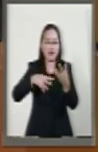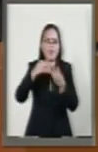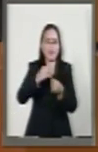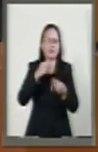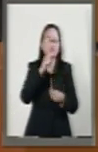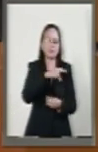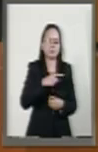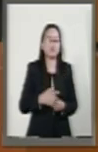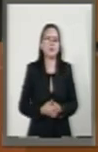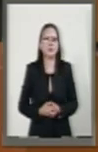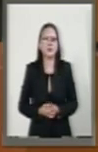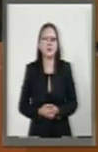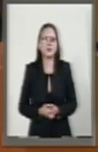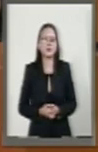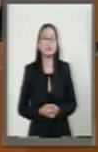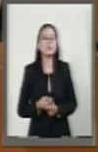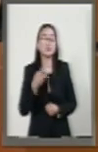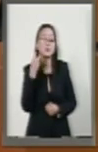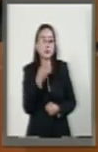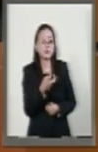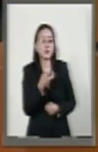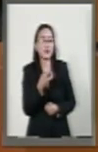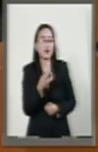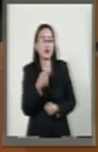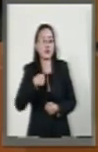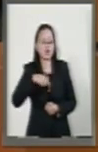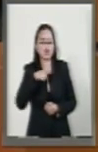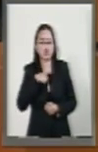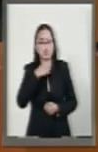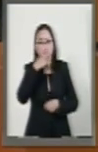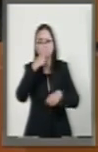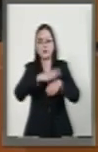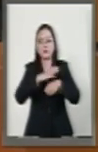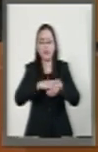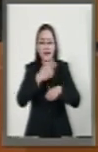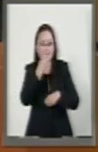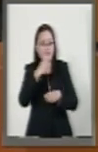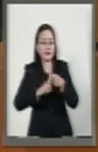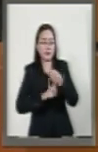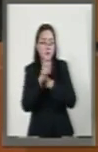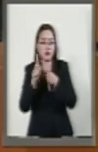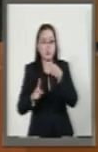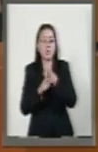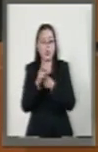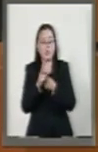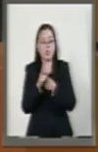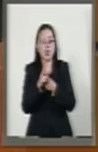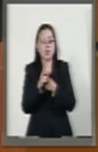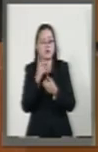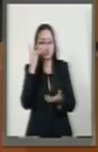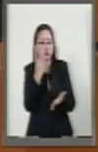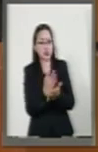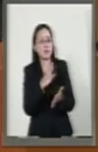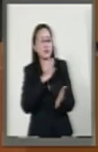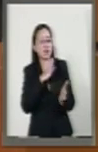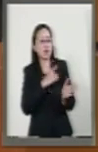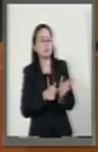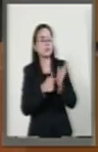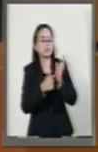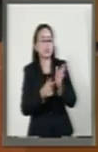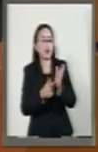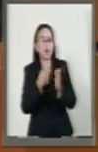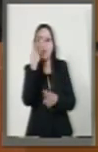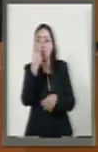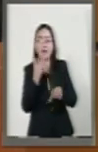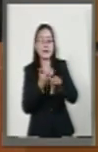participaciones. Con esto debemos advertir que este es un problema que no solamente se presenta en un